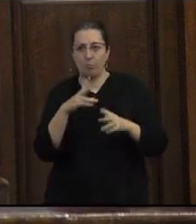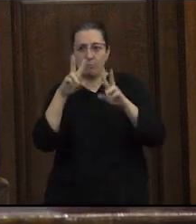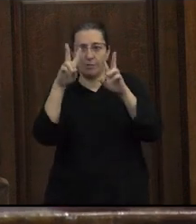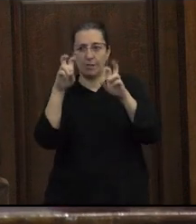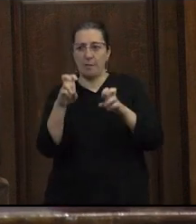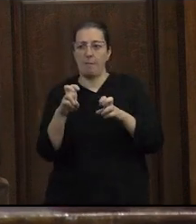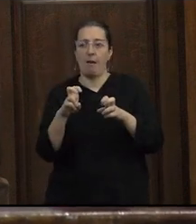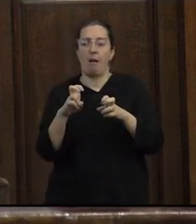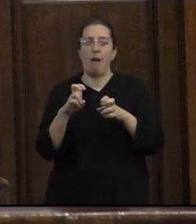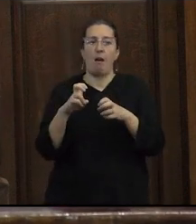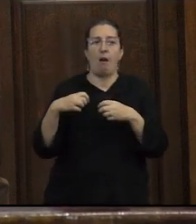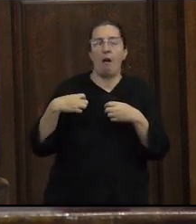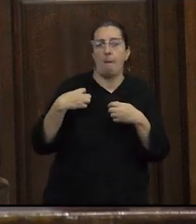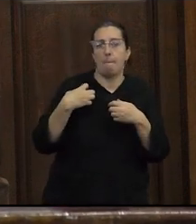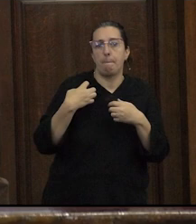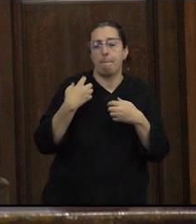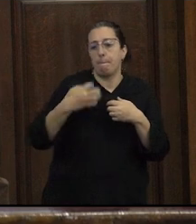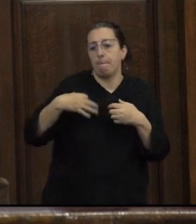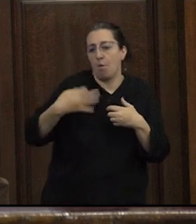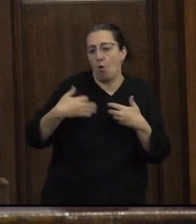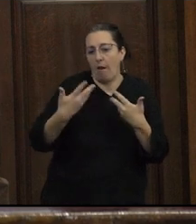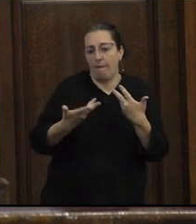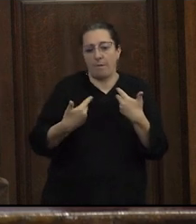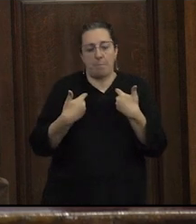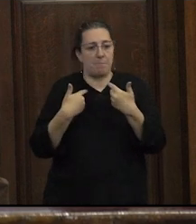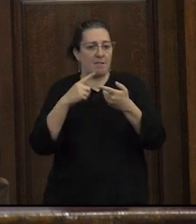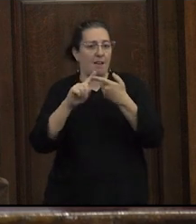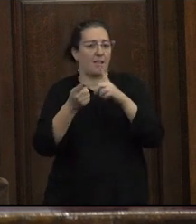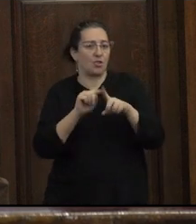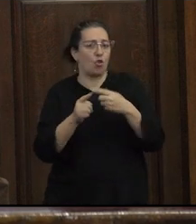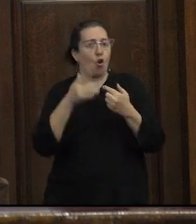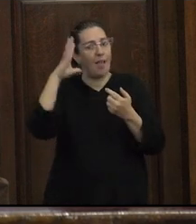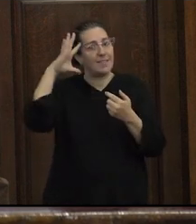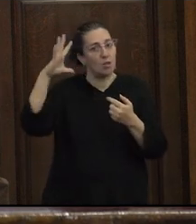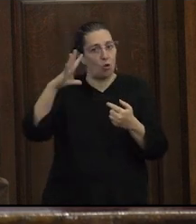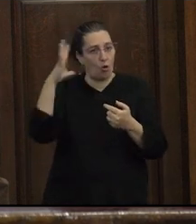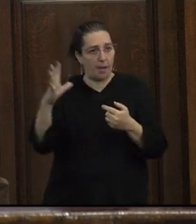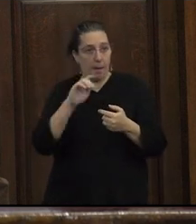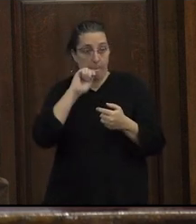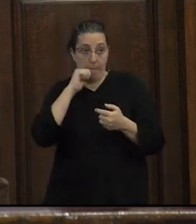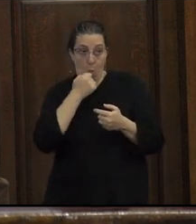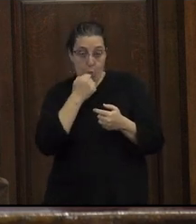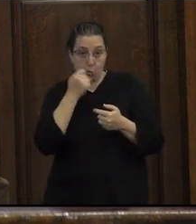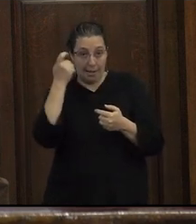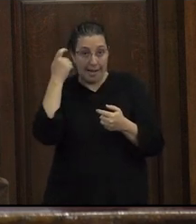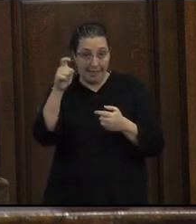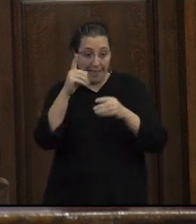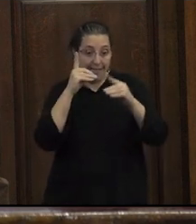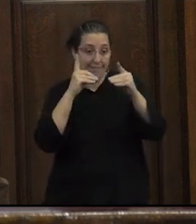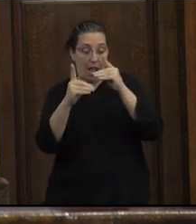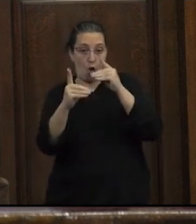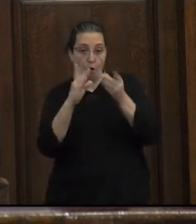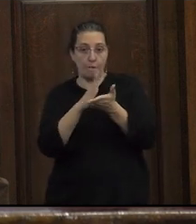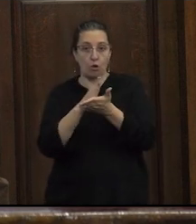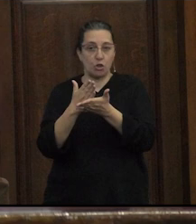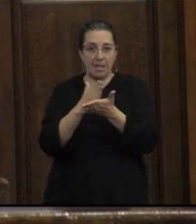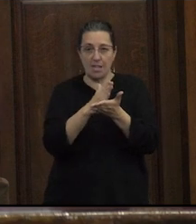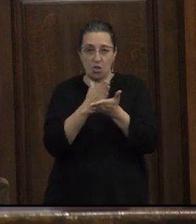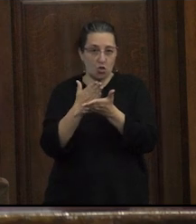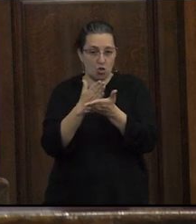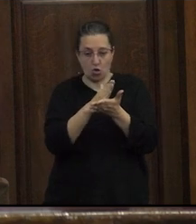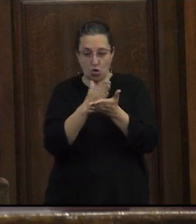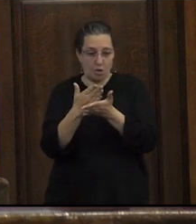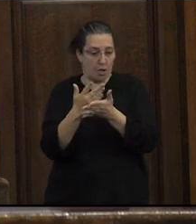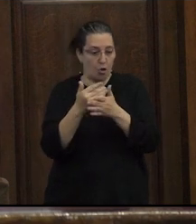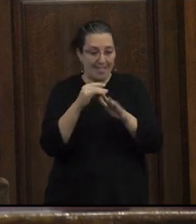biográfica que tiene que ver con mi propia relación con la disciplina psicológica me gusta la idea de los diálogos fronterizos